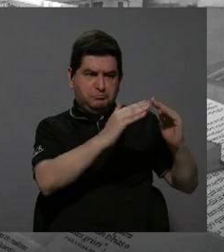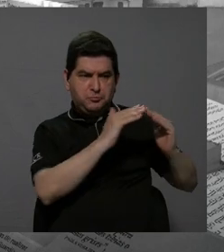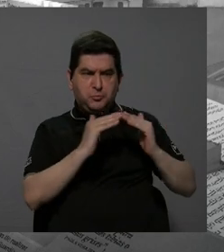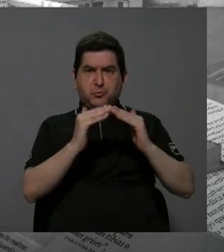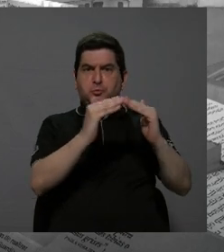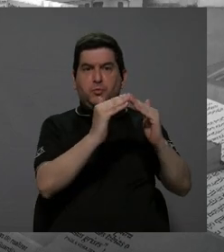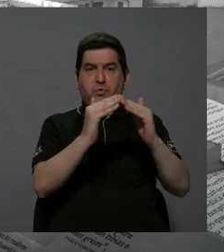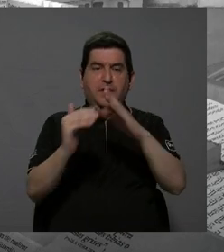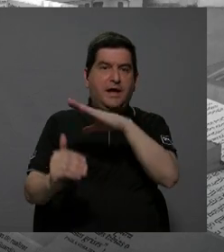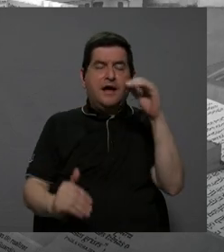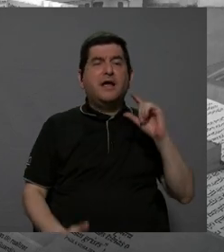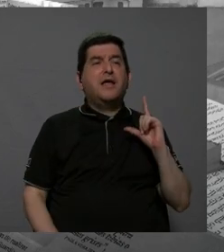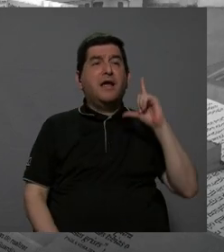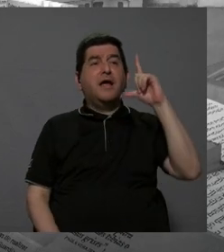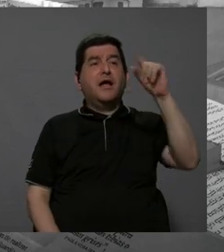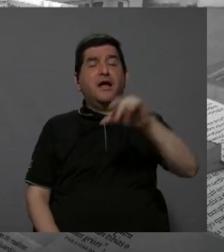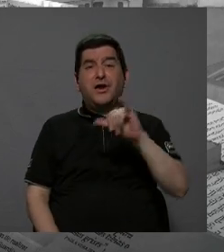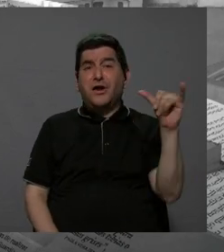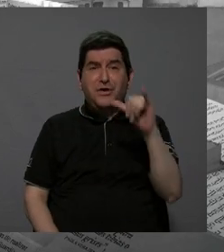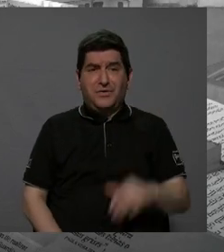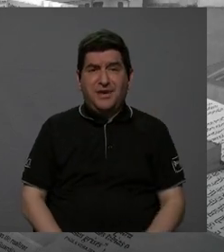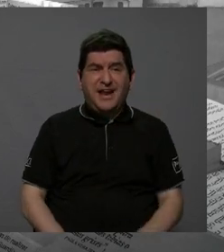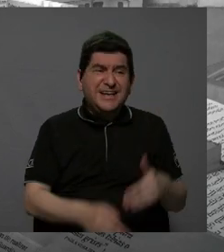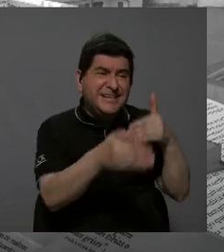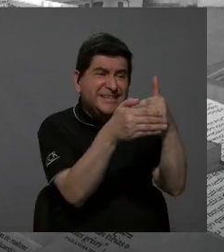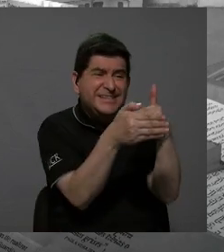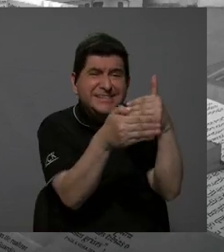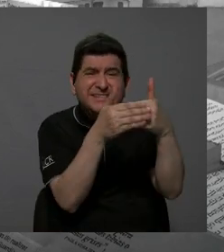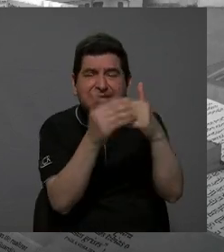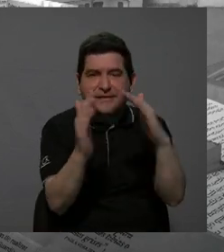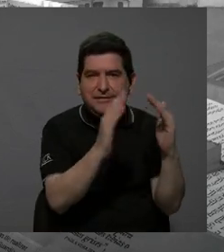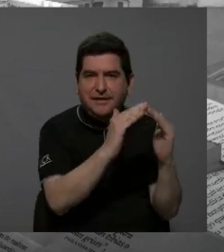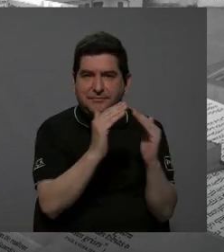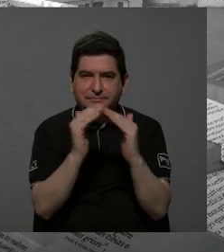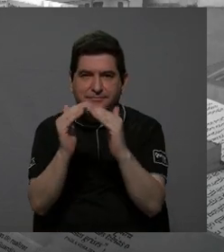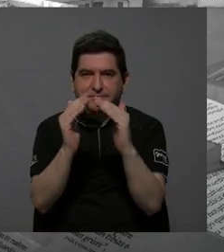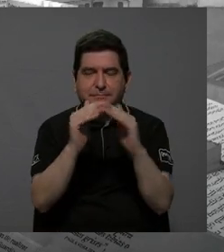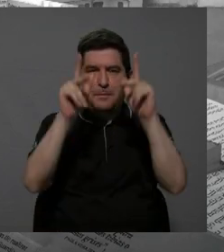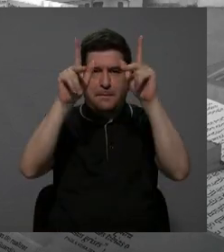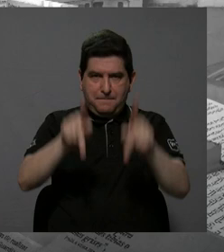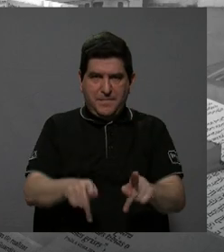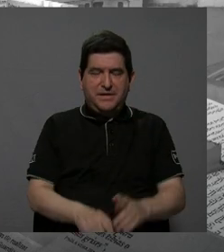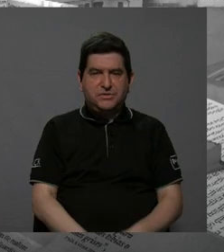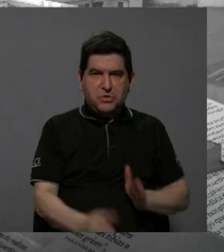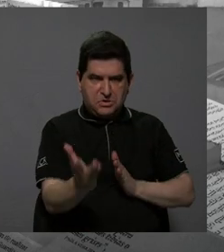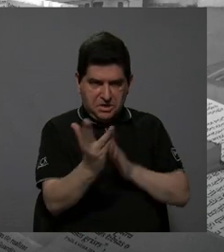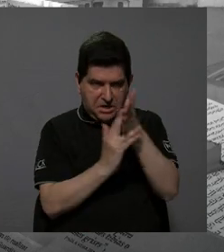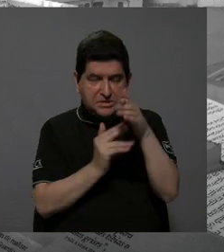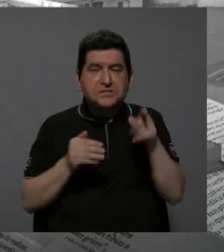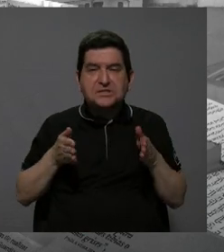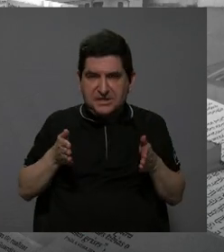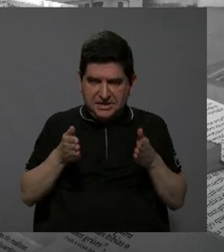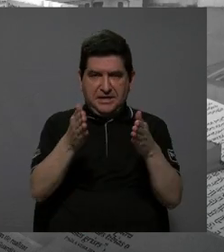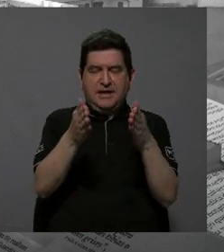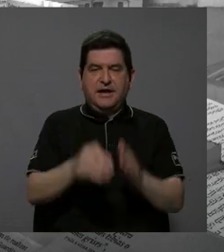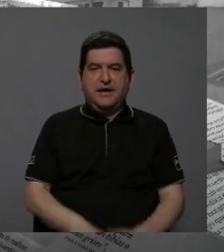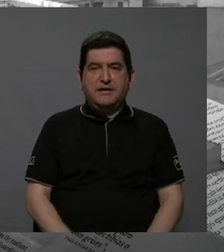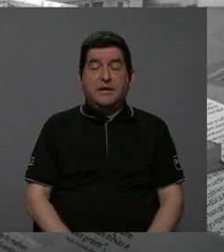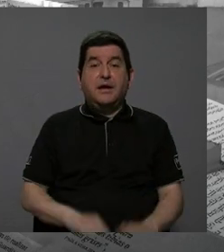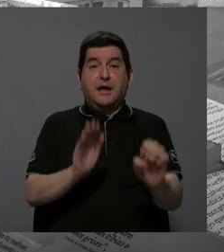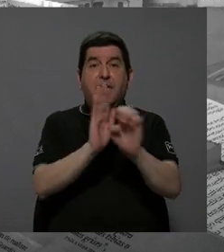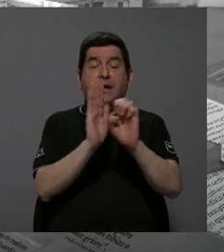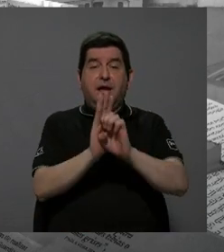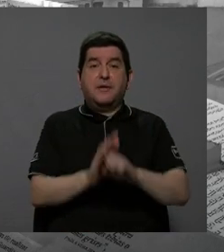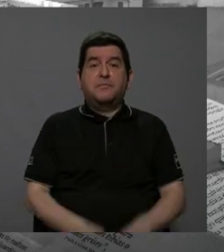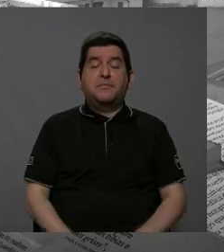muchos casos, y en la parte rural también porque queda muy cerca de poblados de personas que tienen que acceder a esa carretera para poder acceder, por ejemplo,